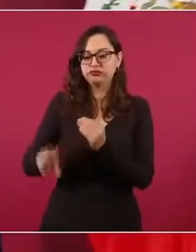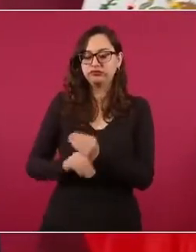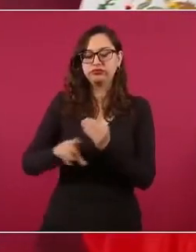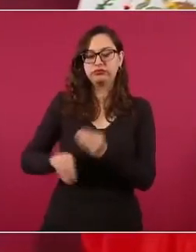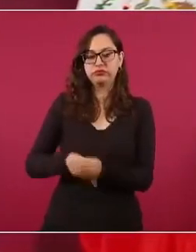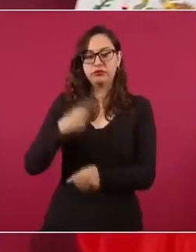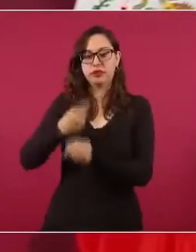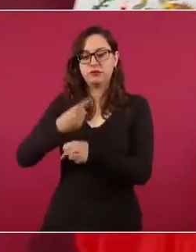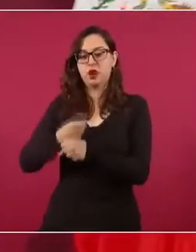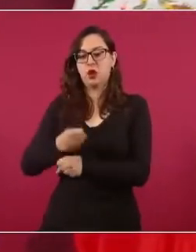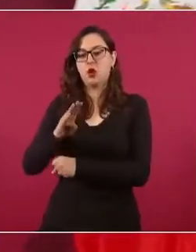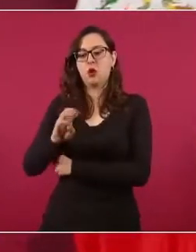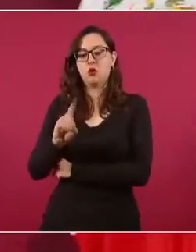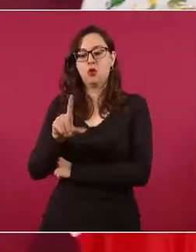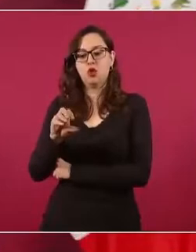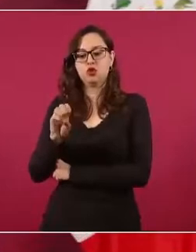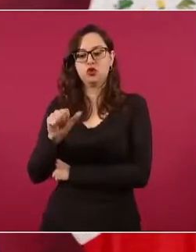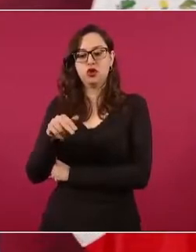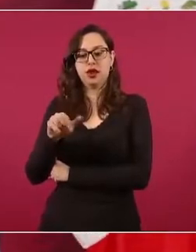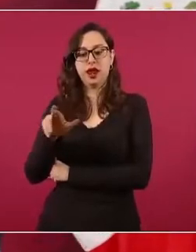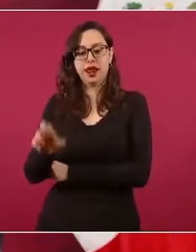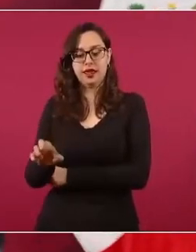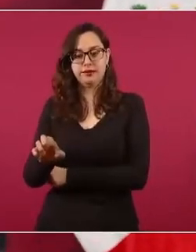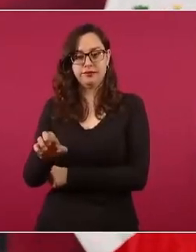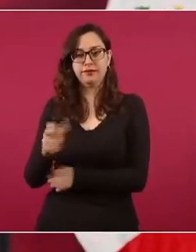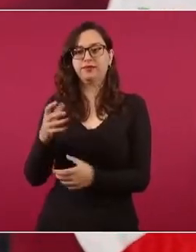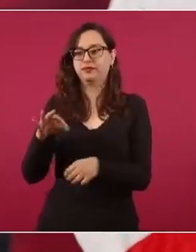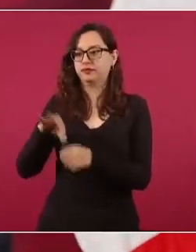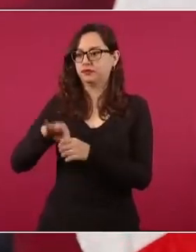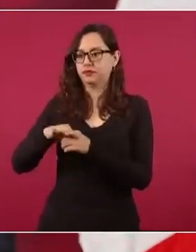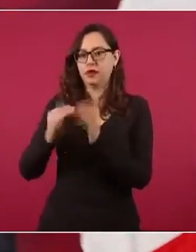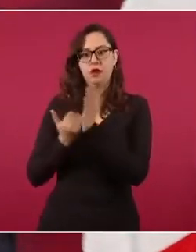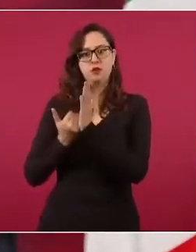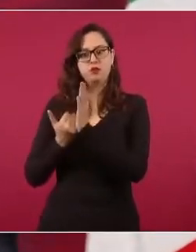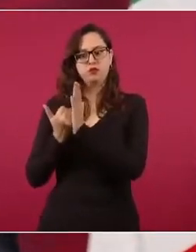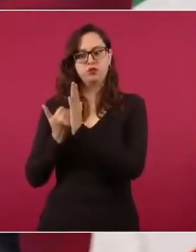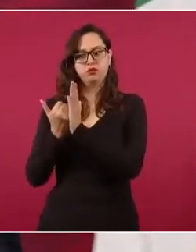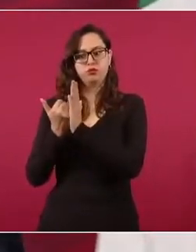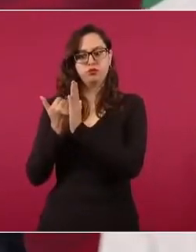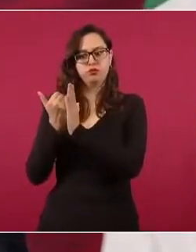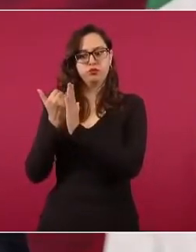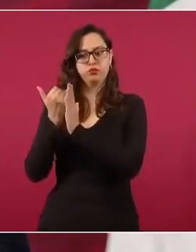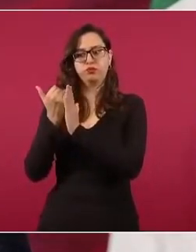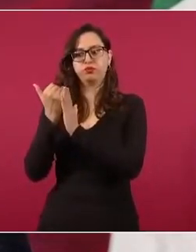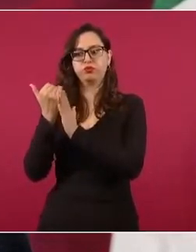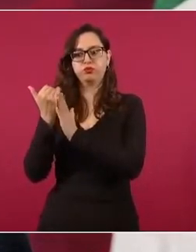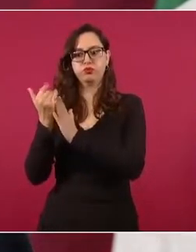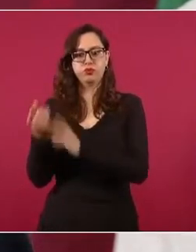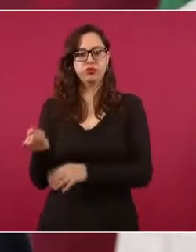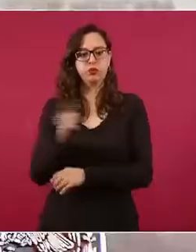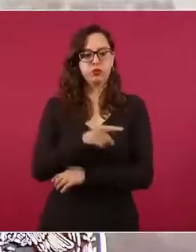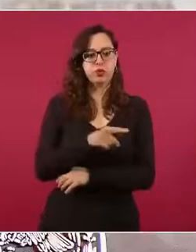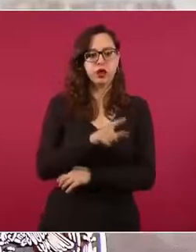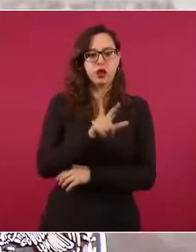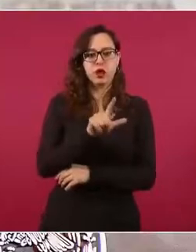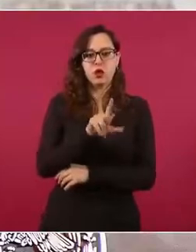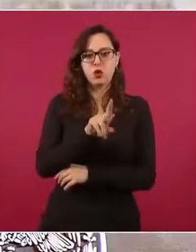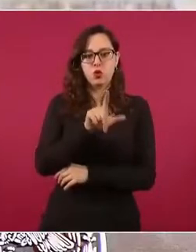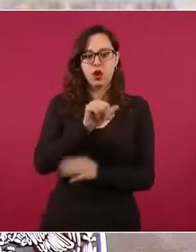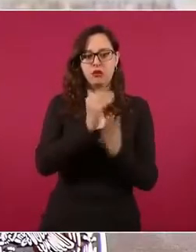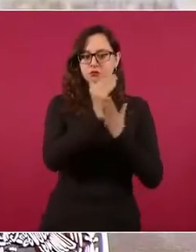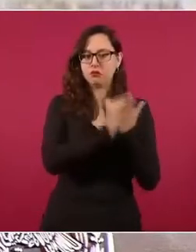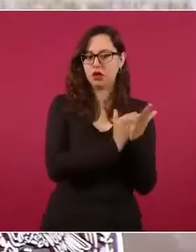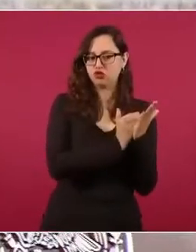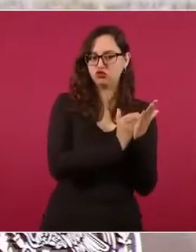Porque es lo mismo, también esa es